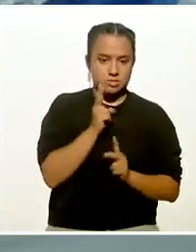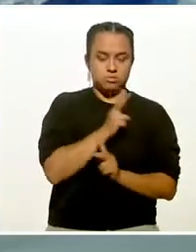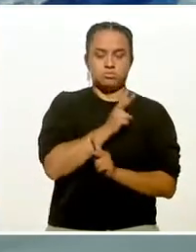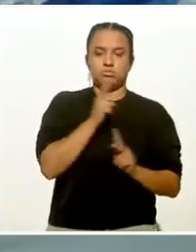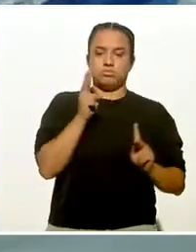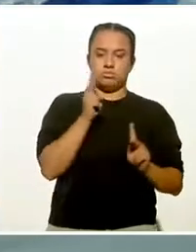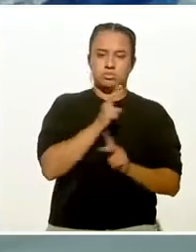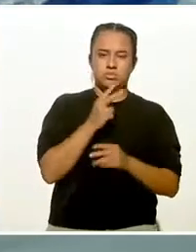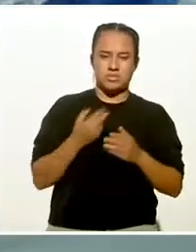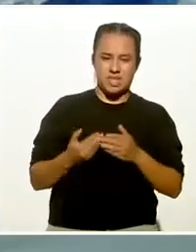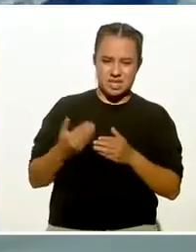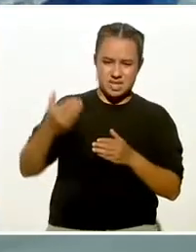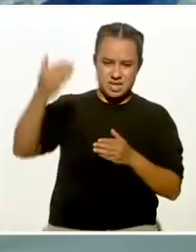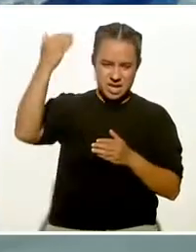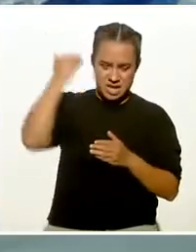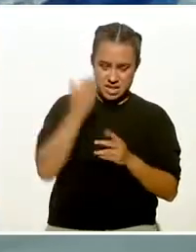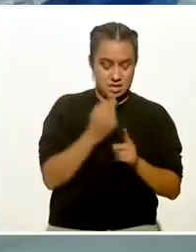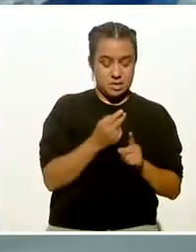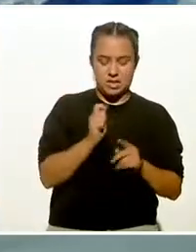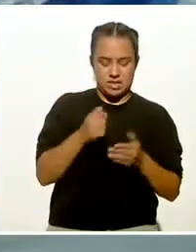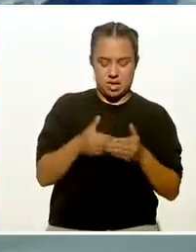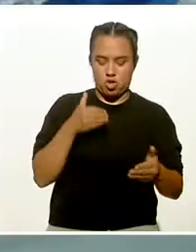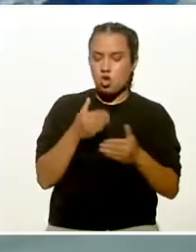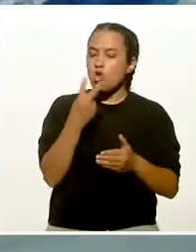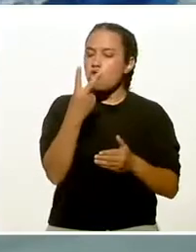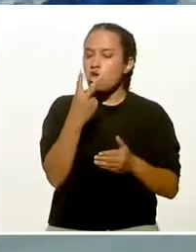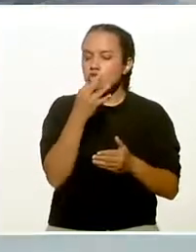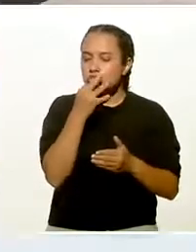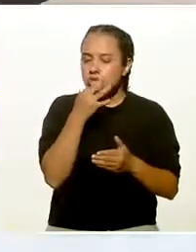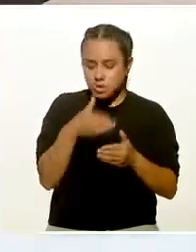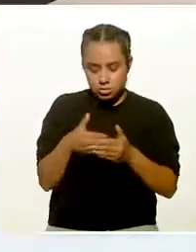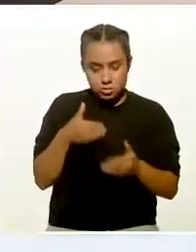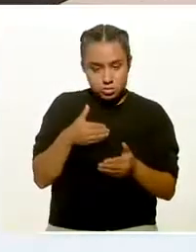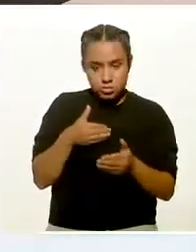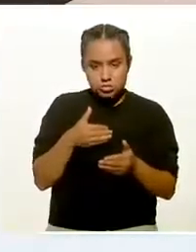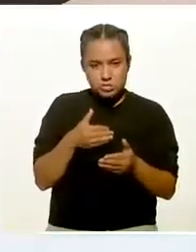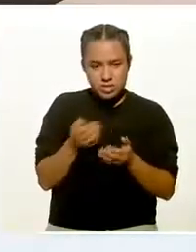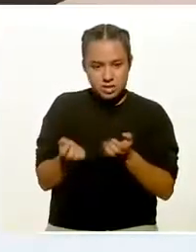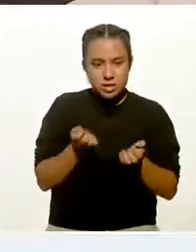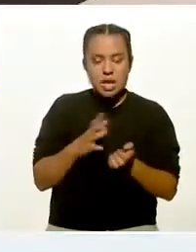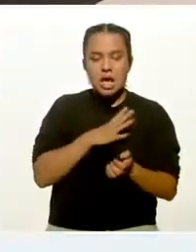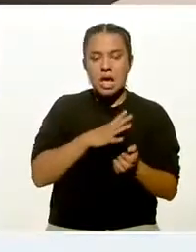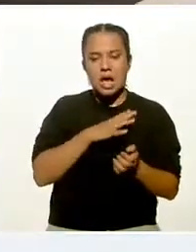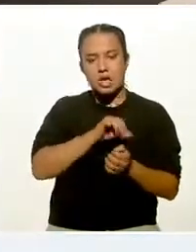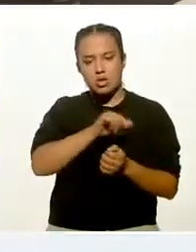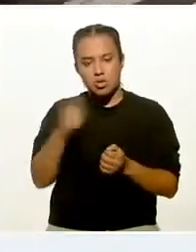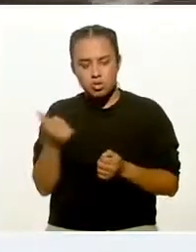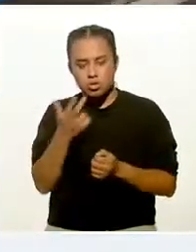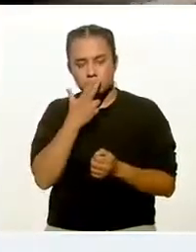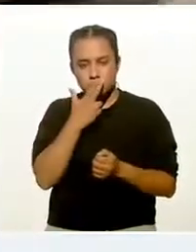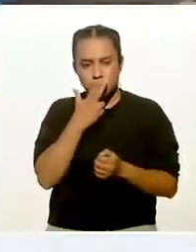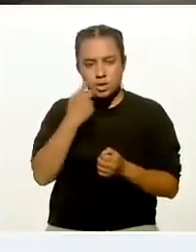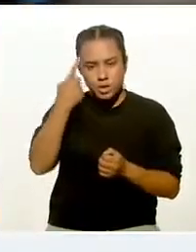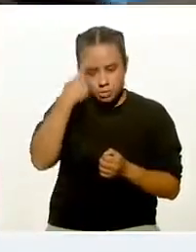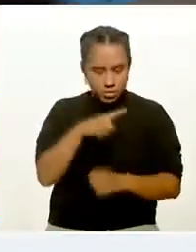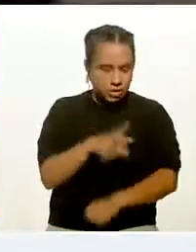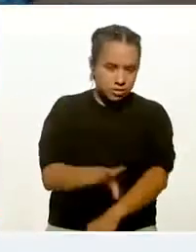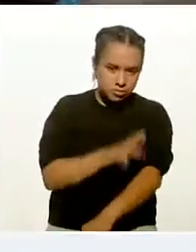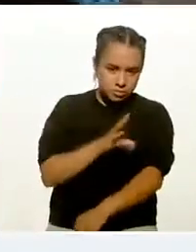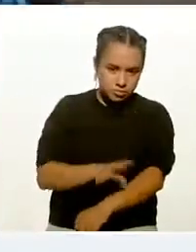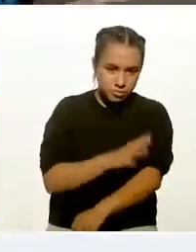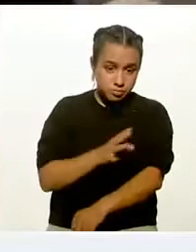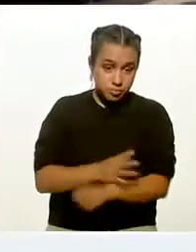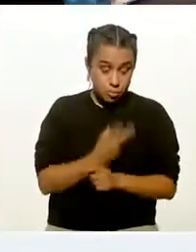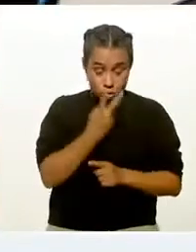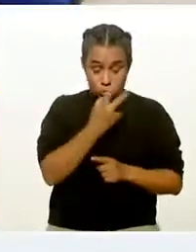Antes de los 2 minutos nosotros utilizamos otros metabolitos para generar energía. A partir de